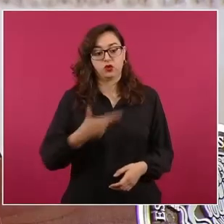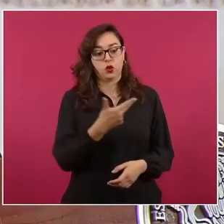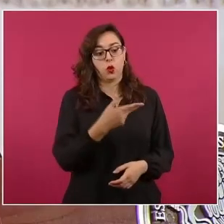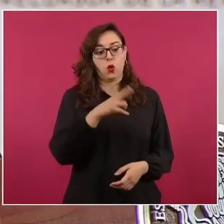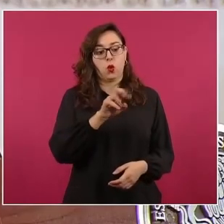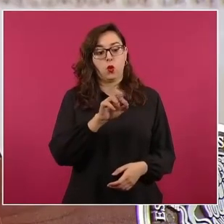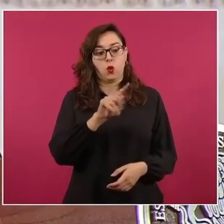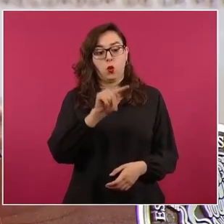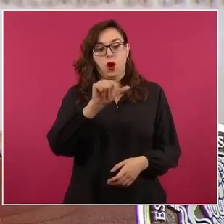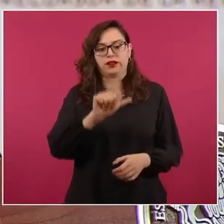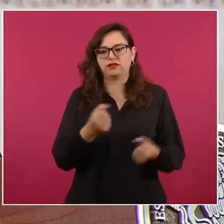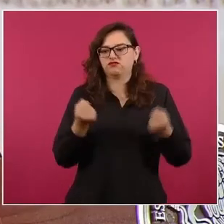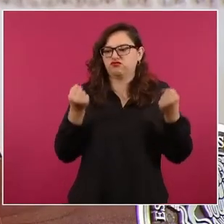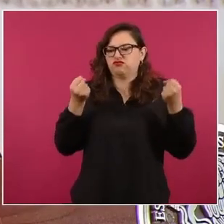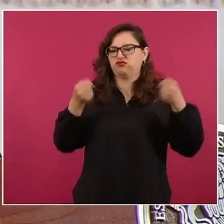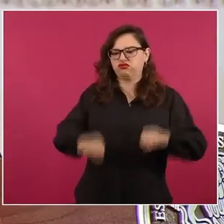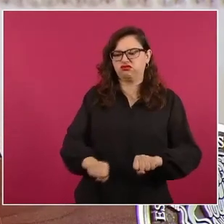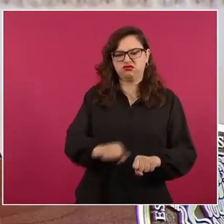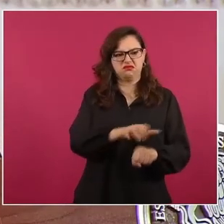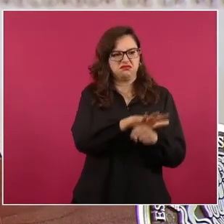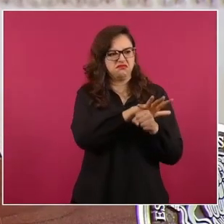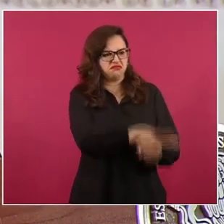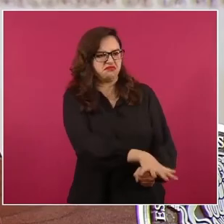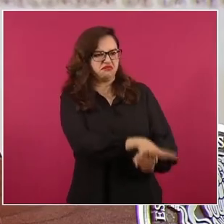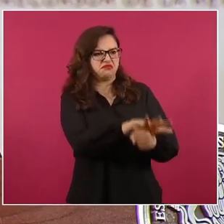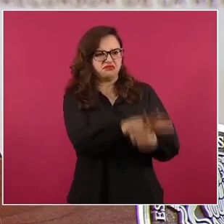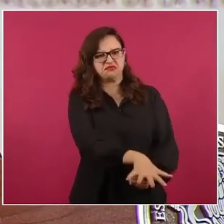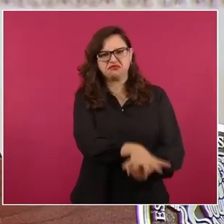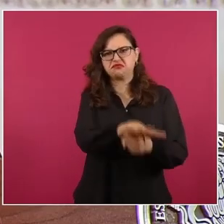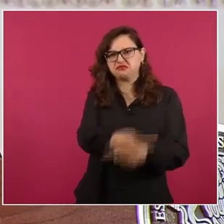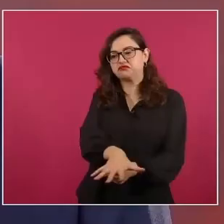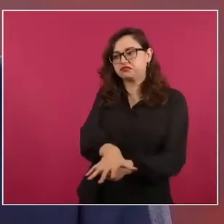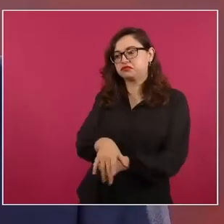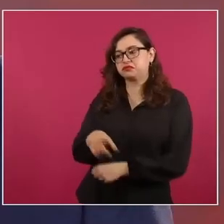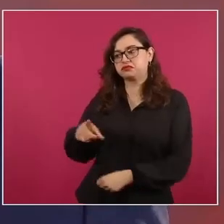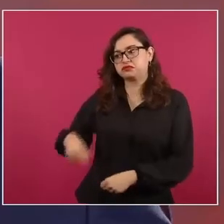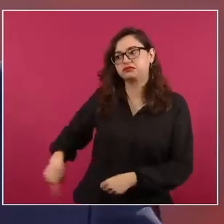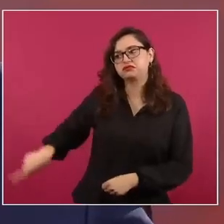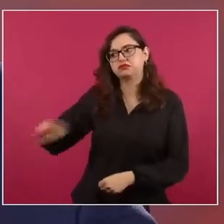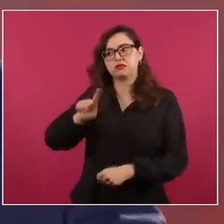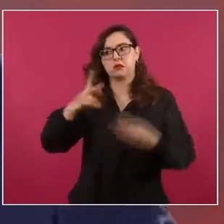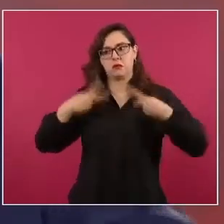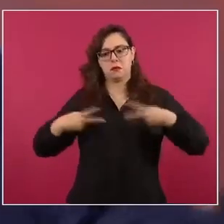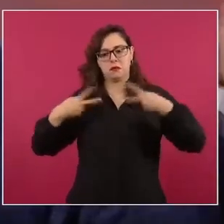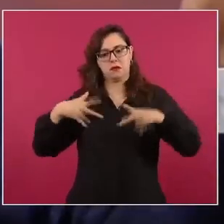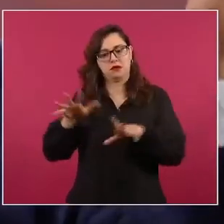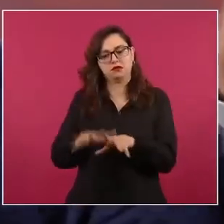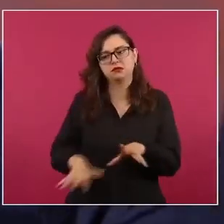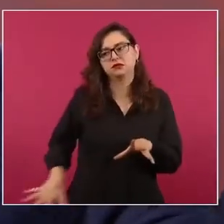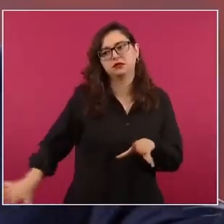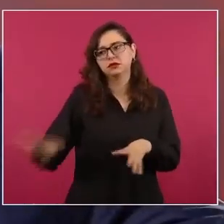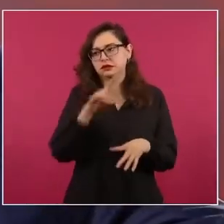Así surgió del ejército,